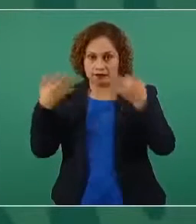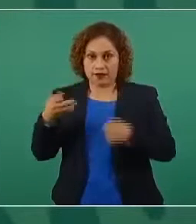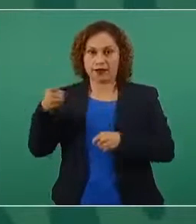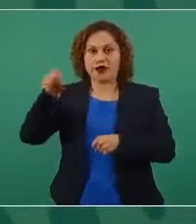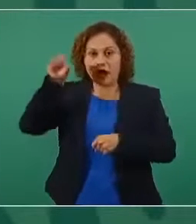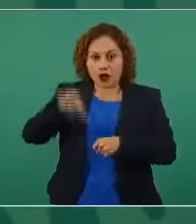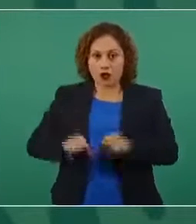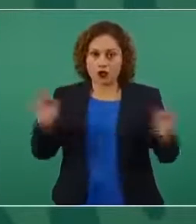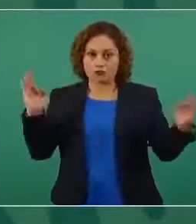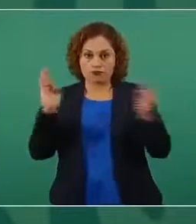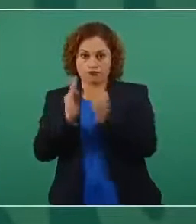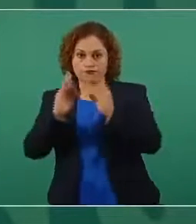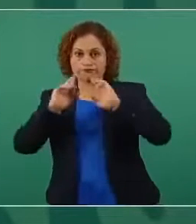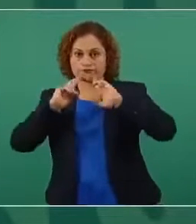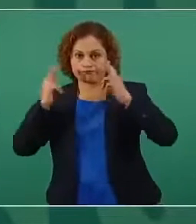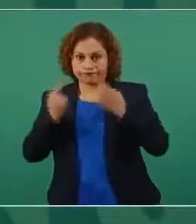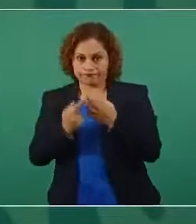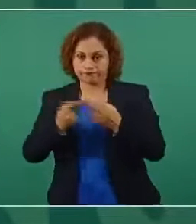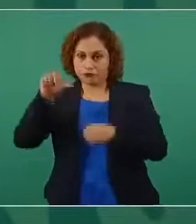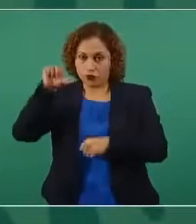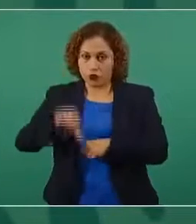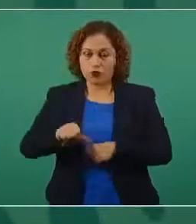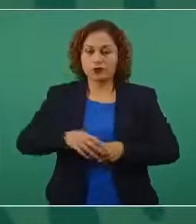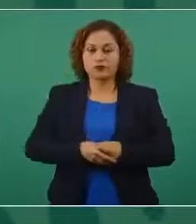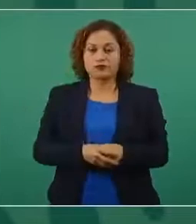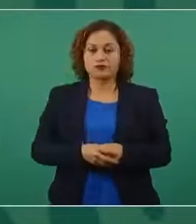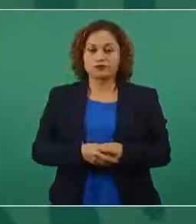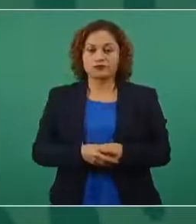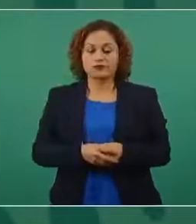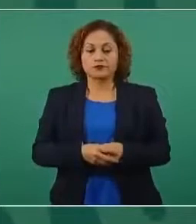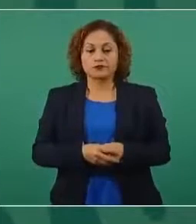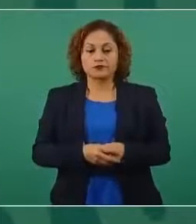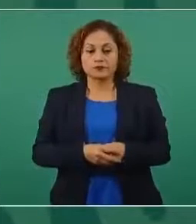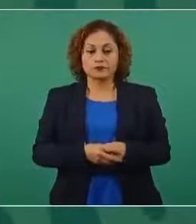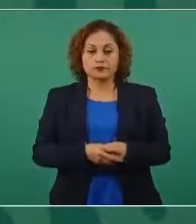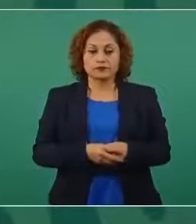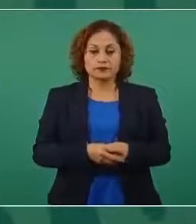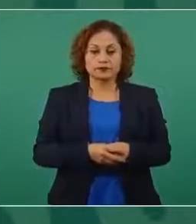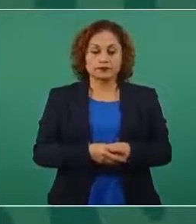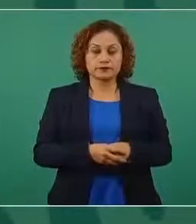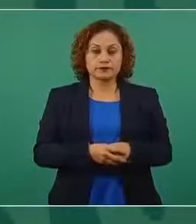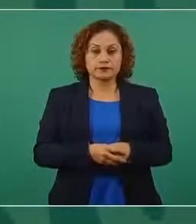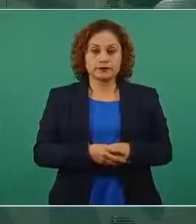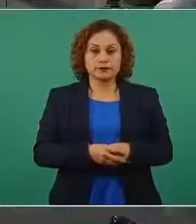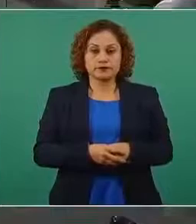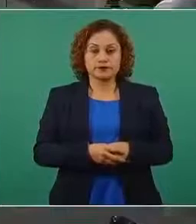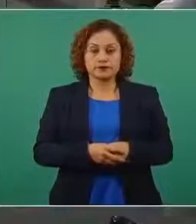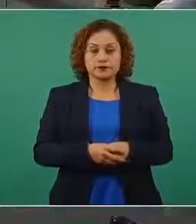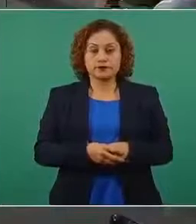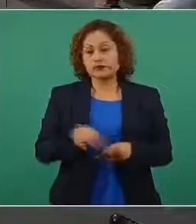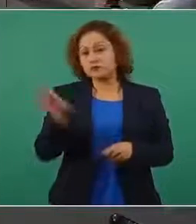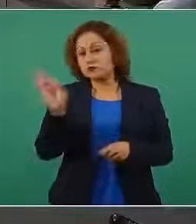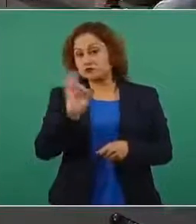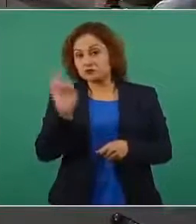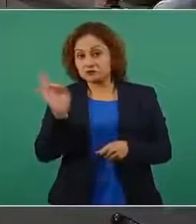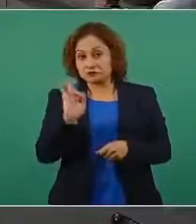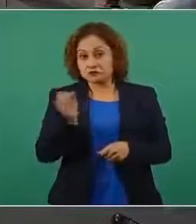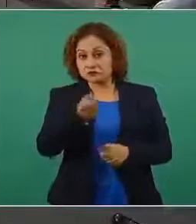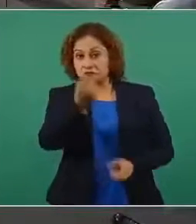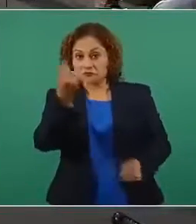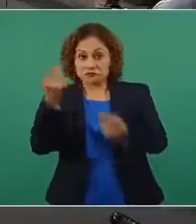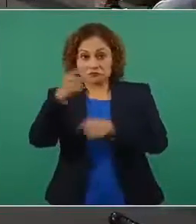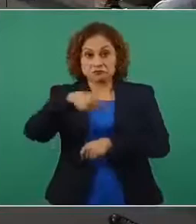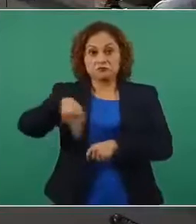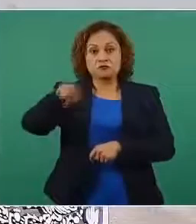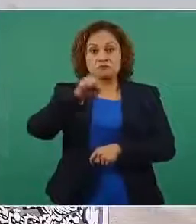este a lo mejor alguien puede este preguntar